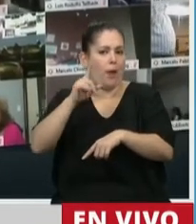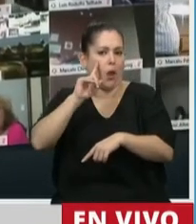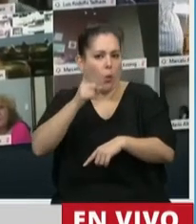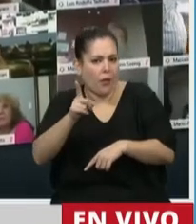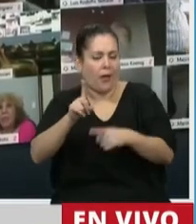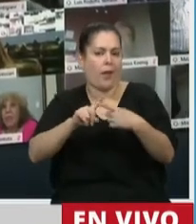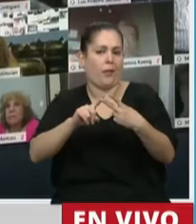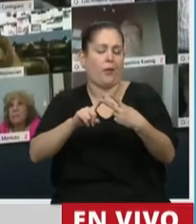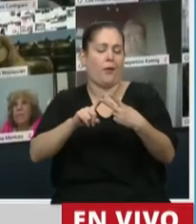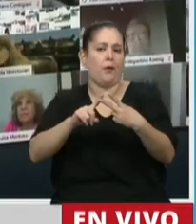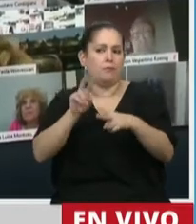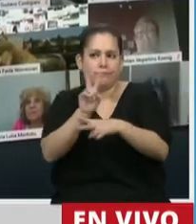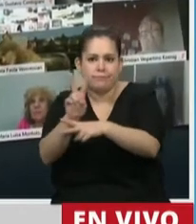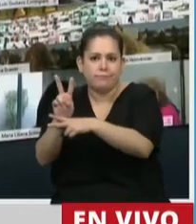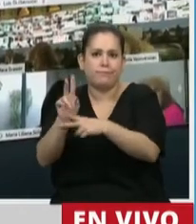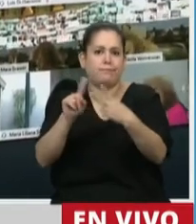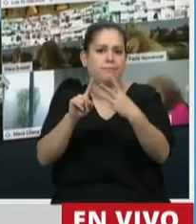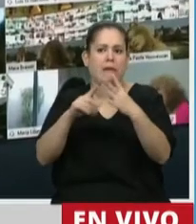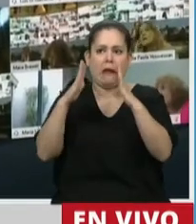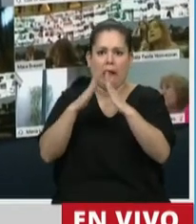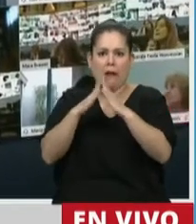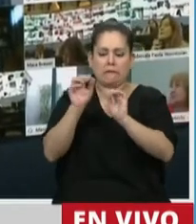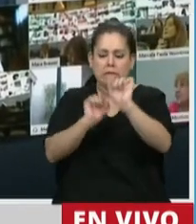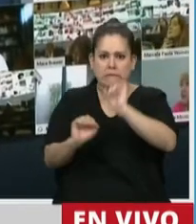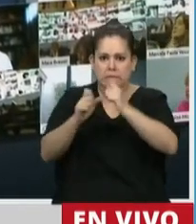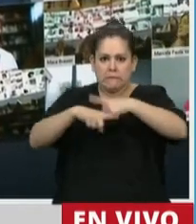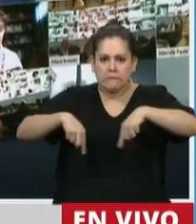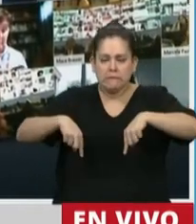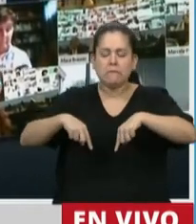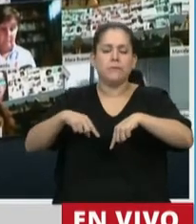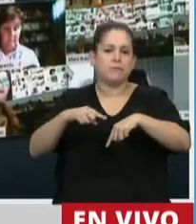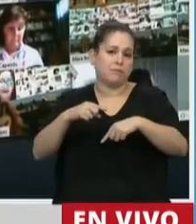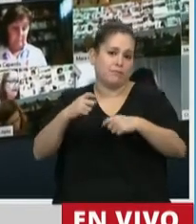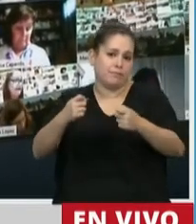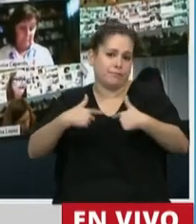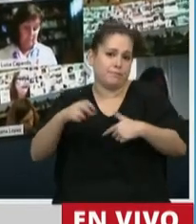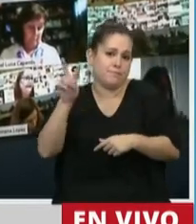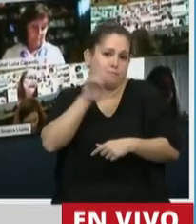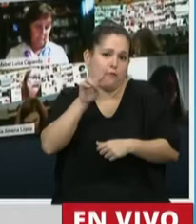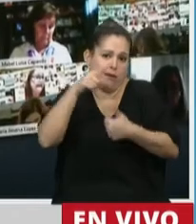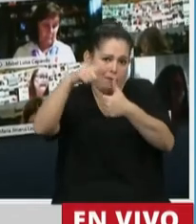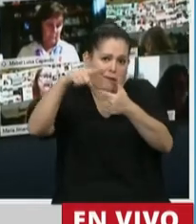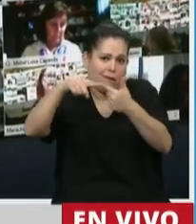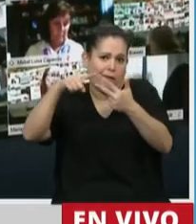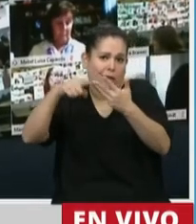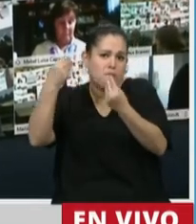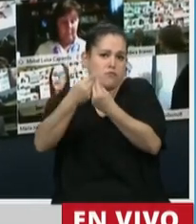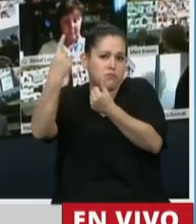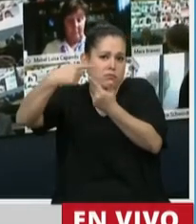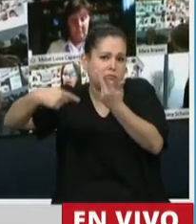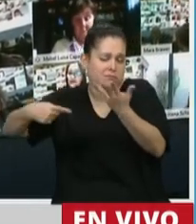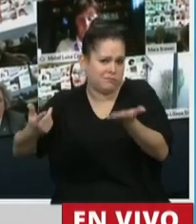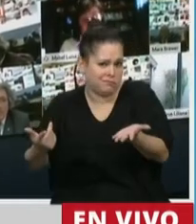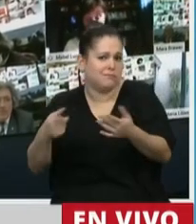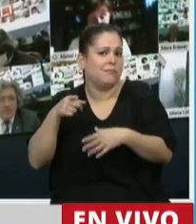tareas domésticas que implican a nuestro género esta situación. Por lo tanto, entendemos